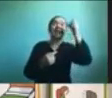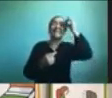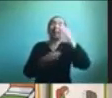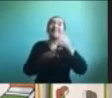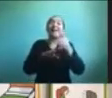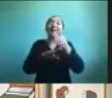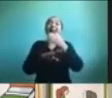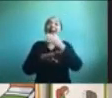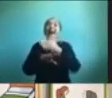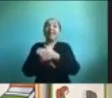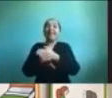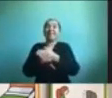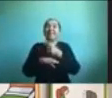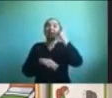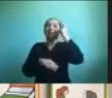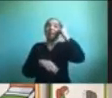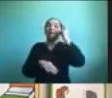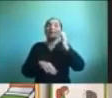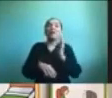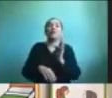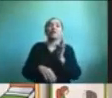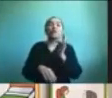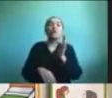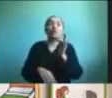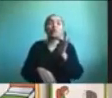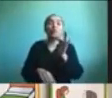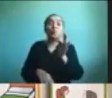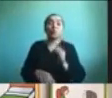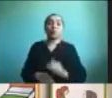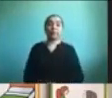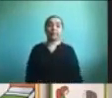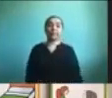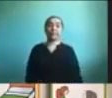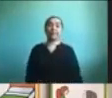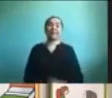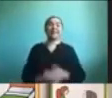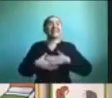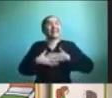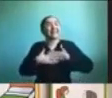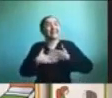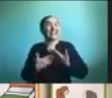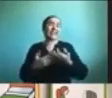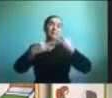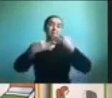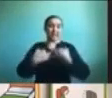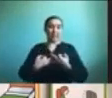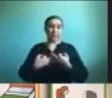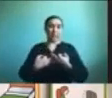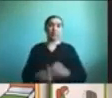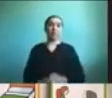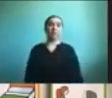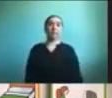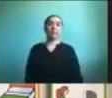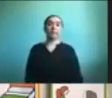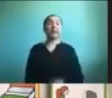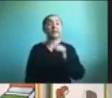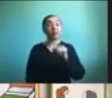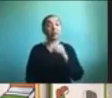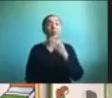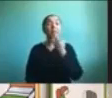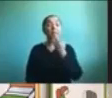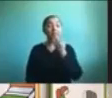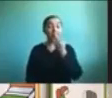pasar en el futuro y eso también los ayuda finalmente a sentirse más seguros esto también les ayuda a algunos